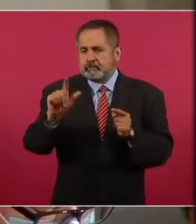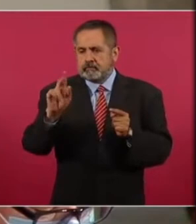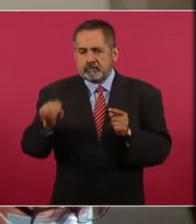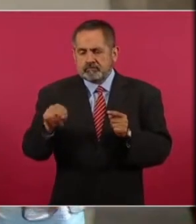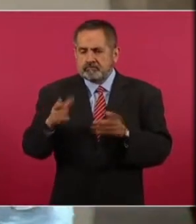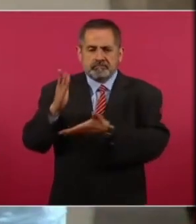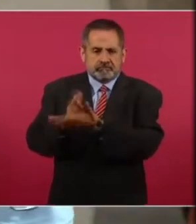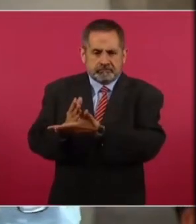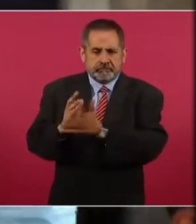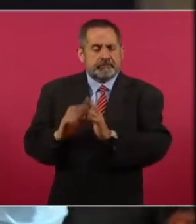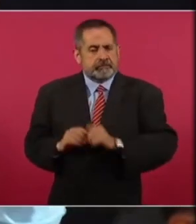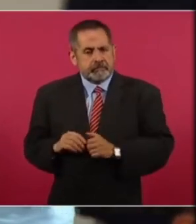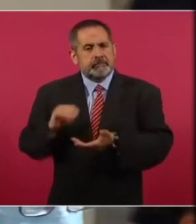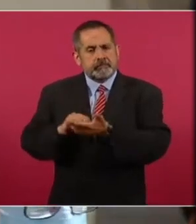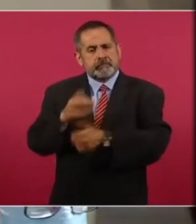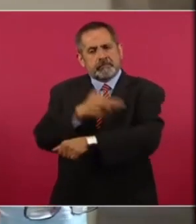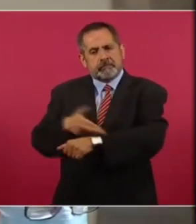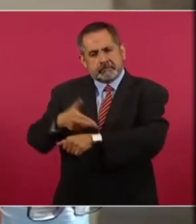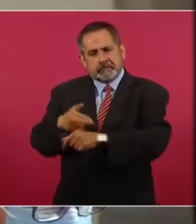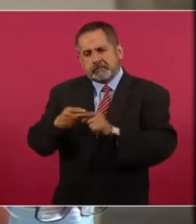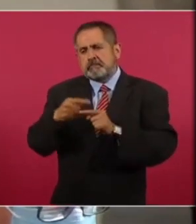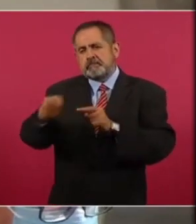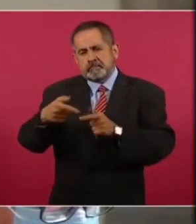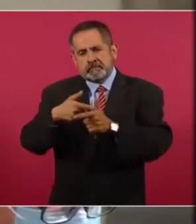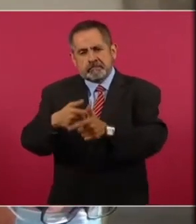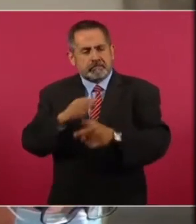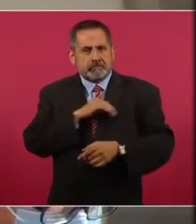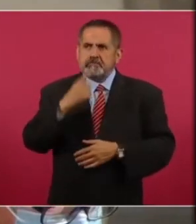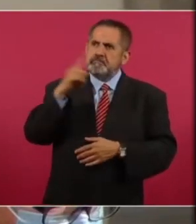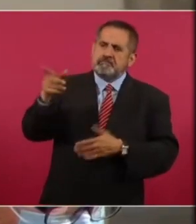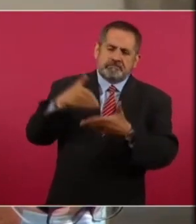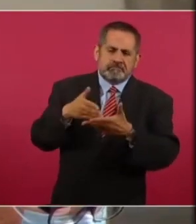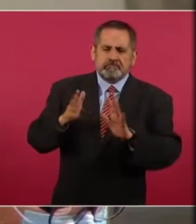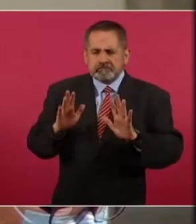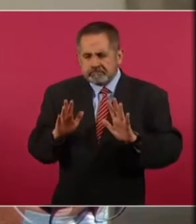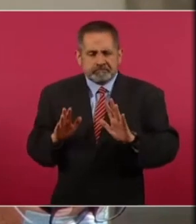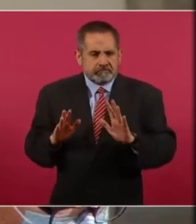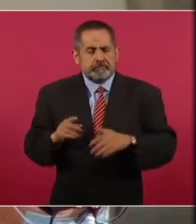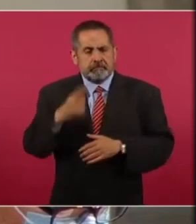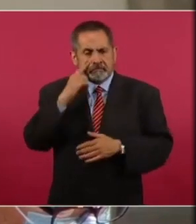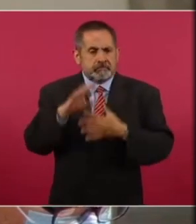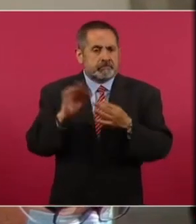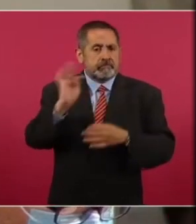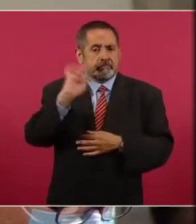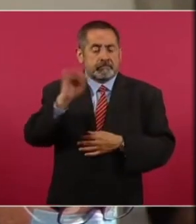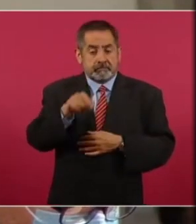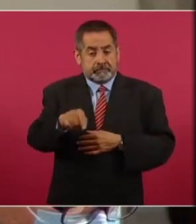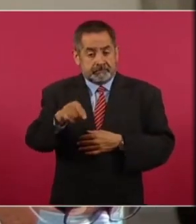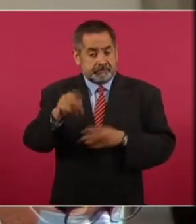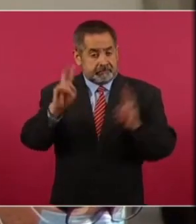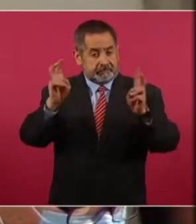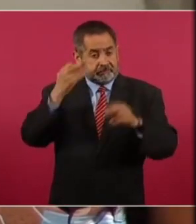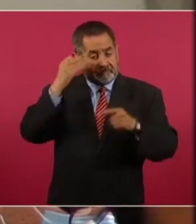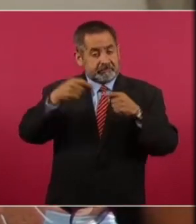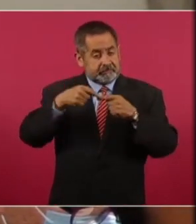recordar hay todavía un proceso que se puede seguir puede haber impugnaciones todavía pero bueno, pues se menciona que pudiera ser un tema que pudiera llevar